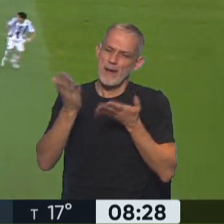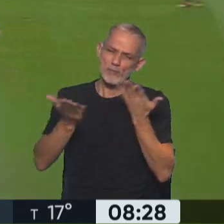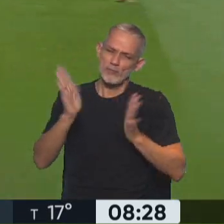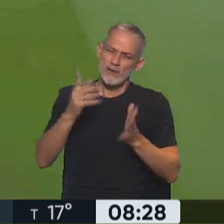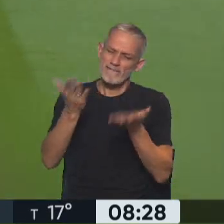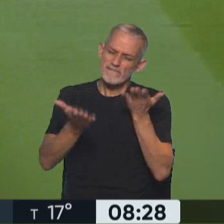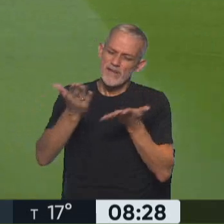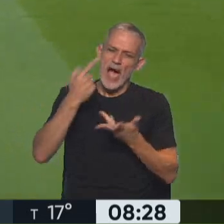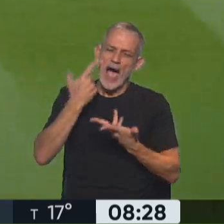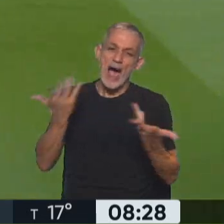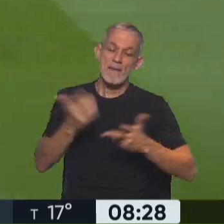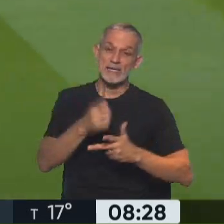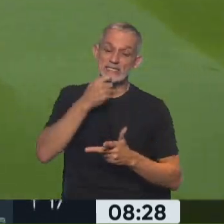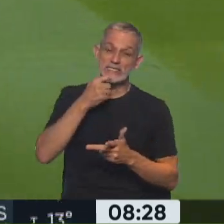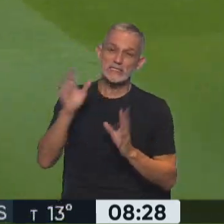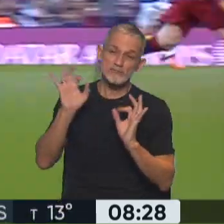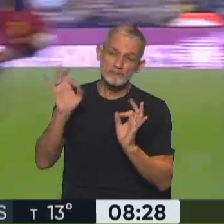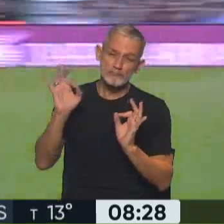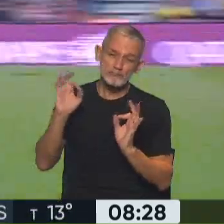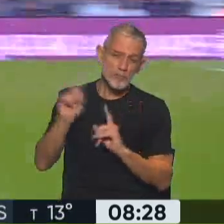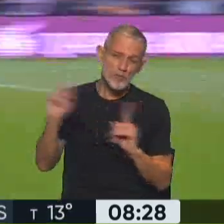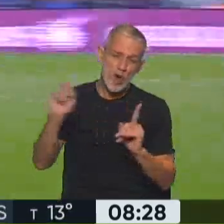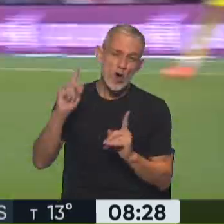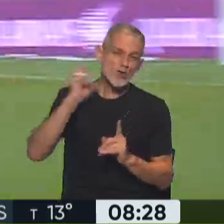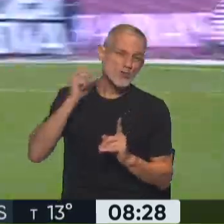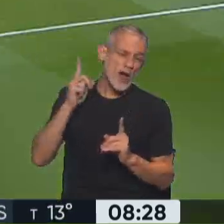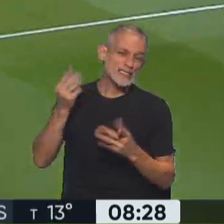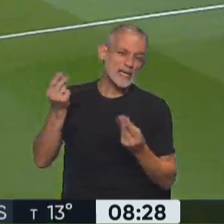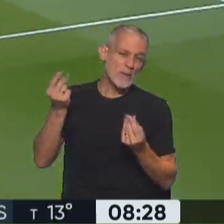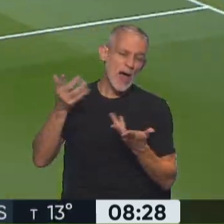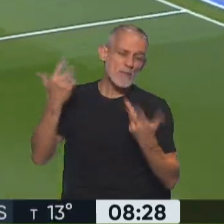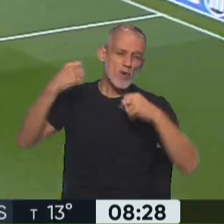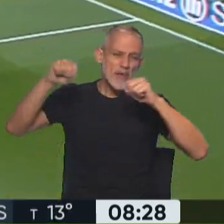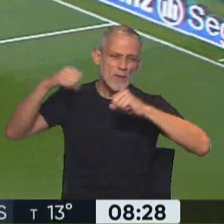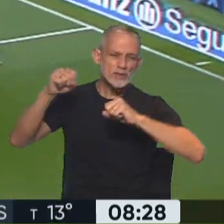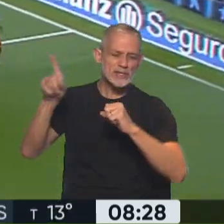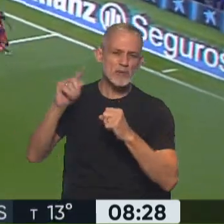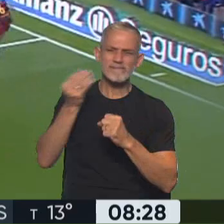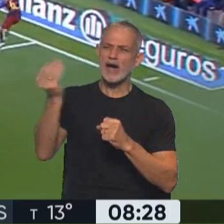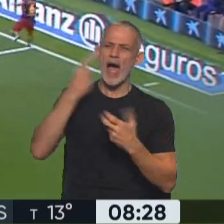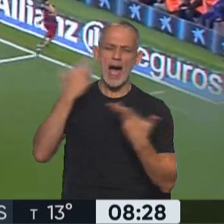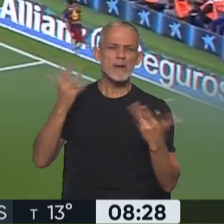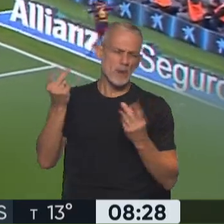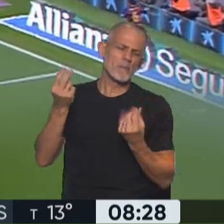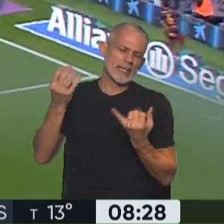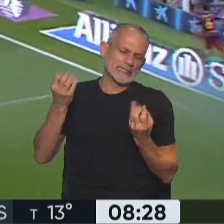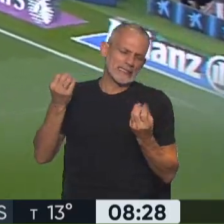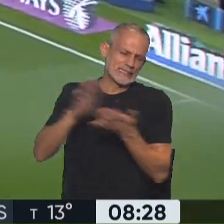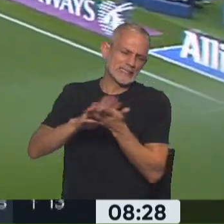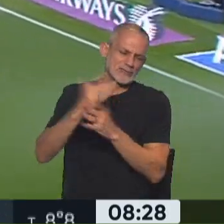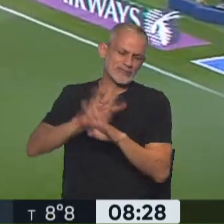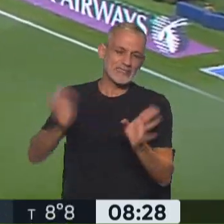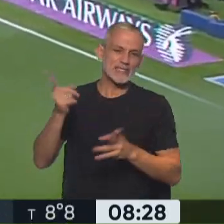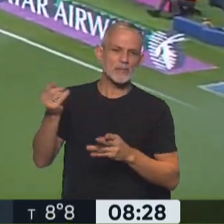este mismo momento, de no ser satisfactorias para él, desde el punto de vista deportivo, que es lo que busca el futbolista, más allá que lo económico esté resuelto,